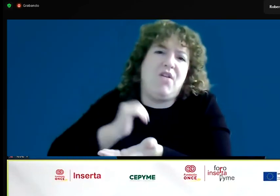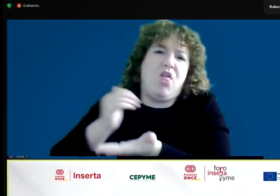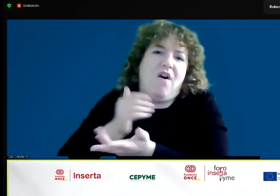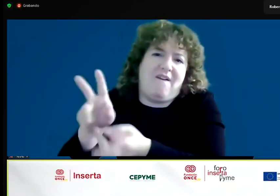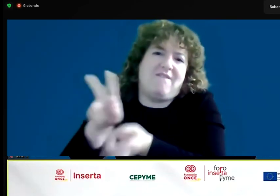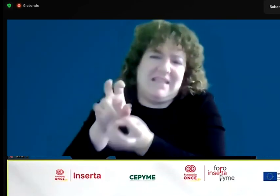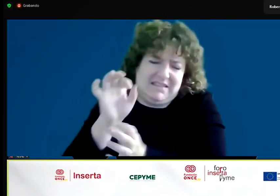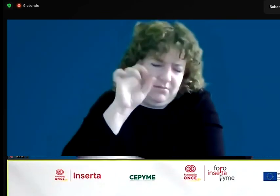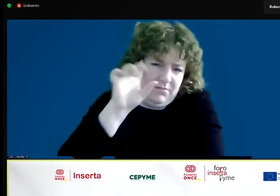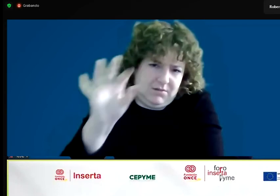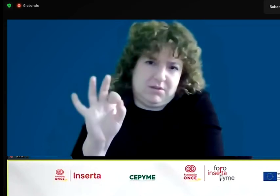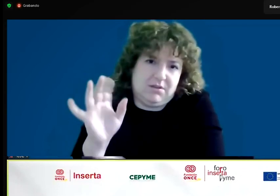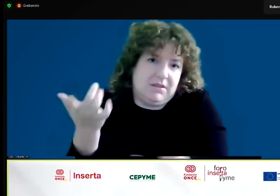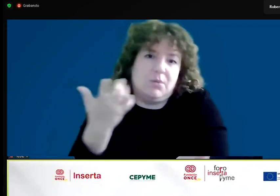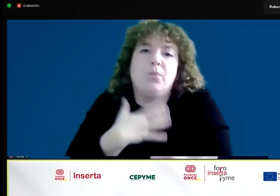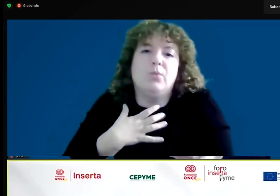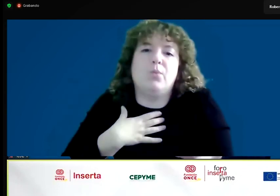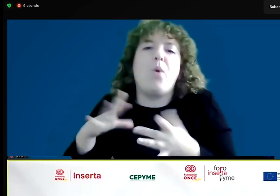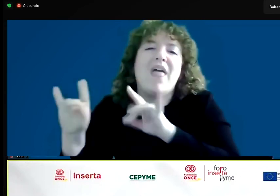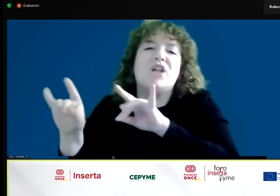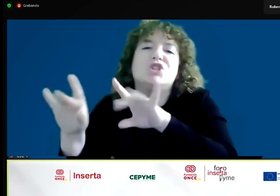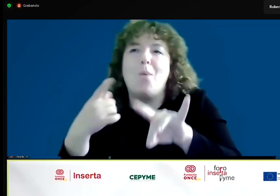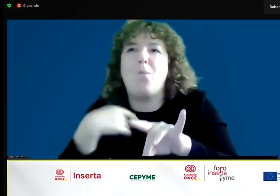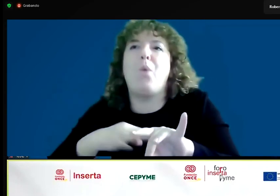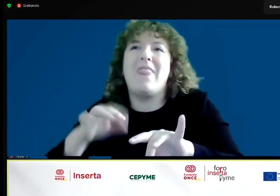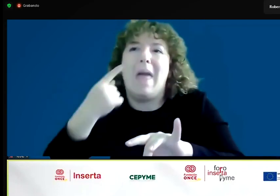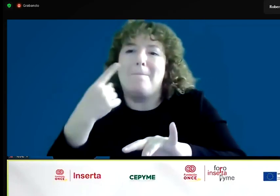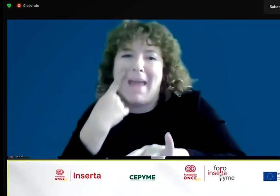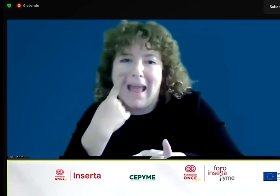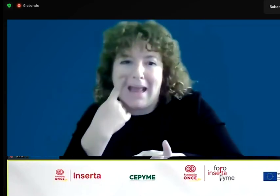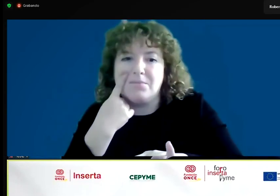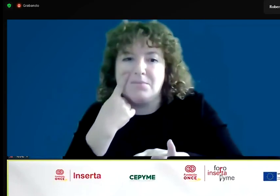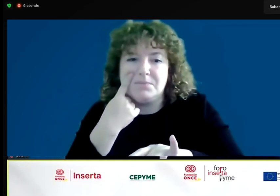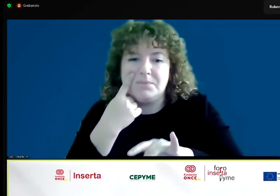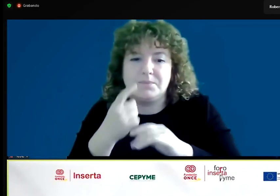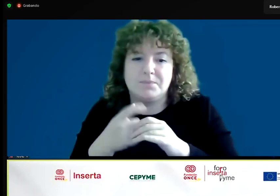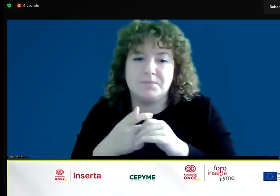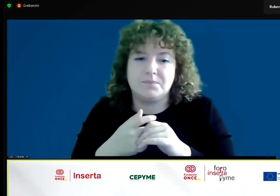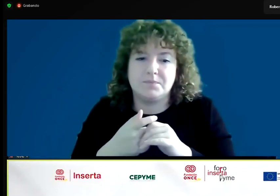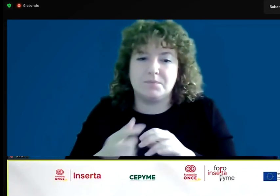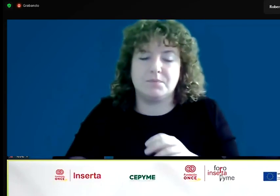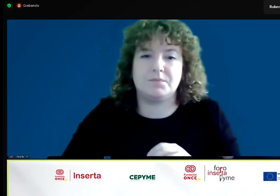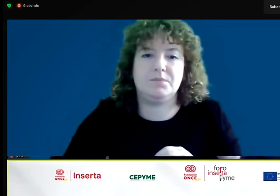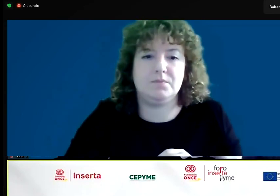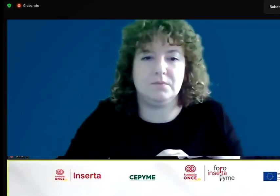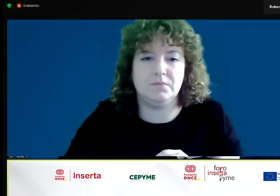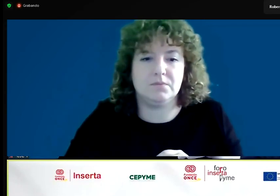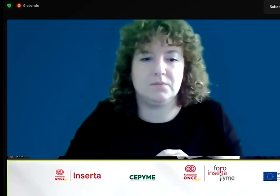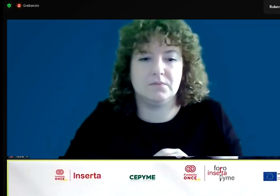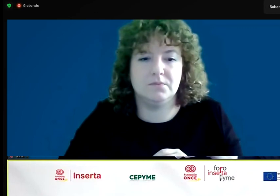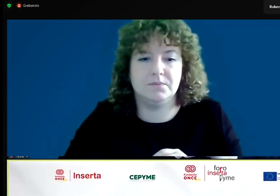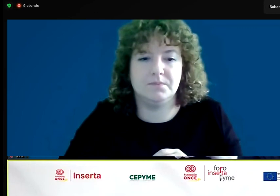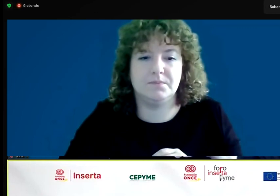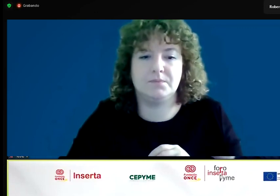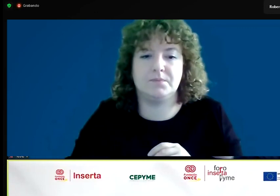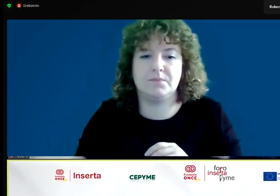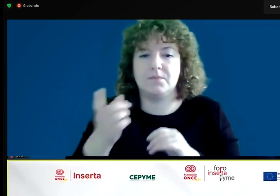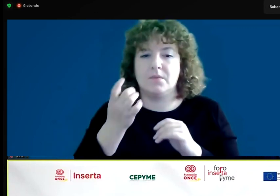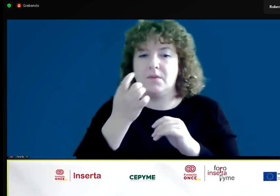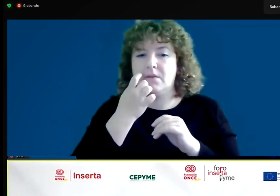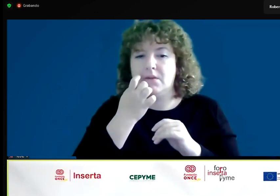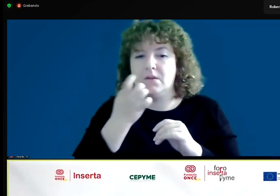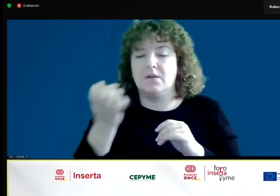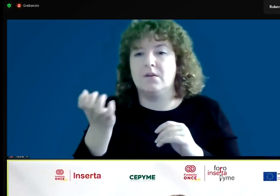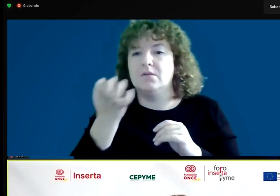es lo palpable, lo que directamente sí que está explícitamente puesto cuando contratas personas con